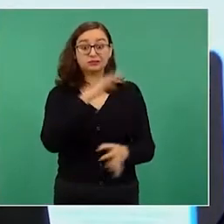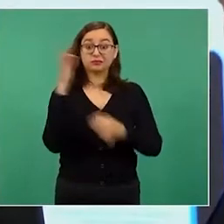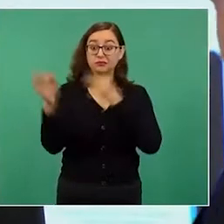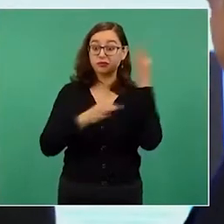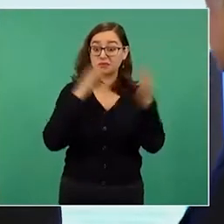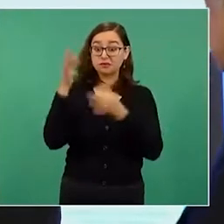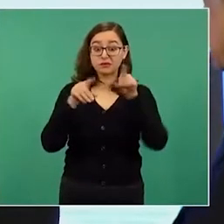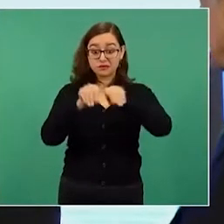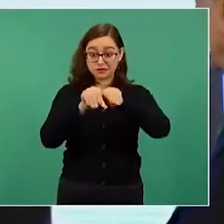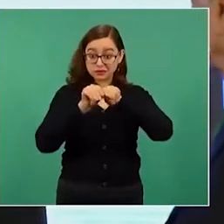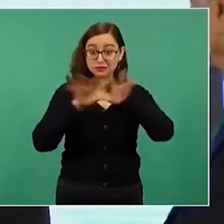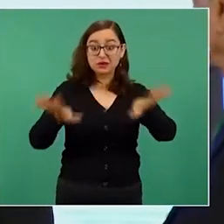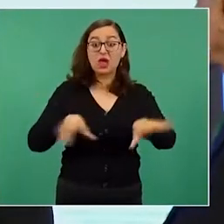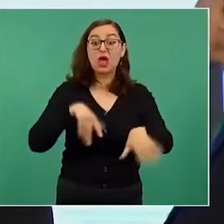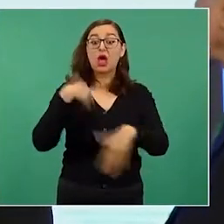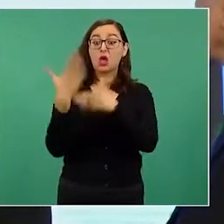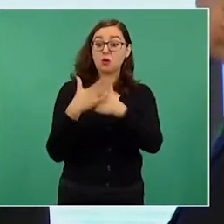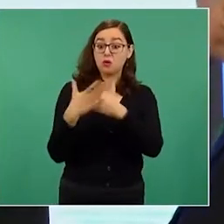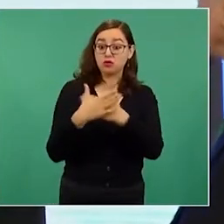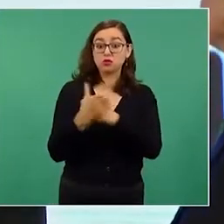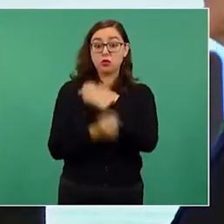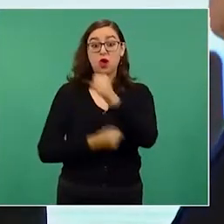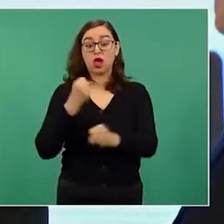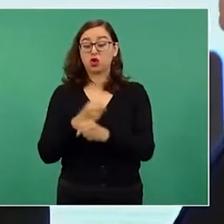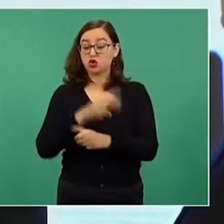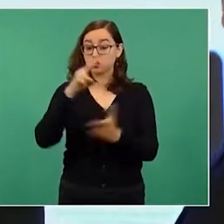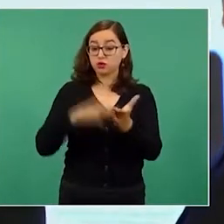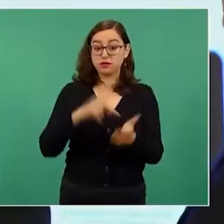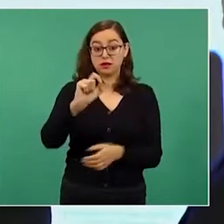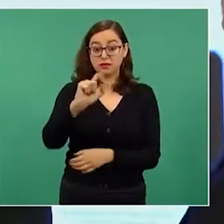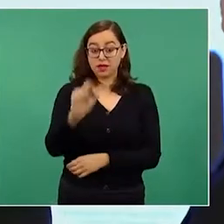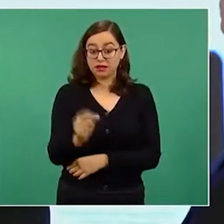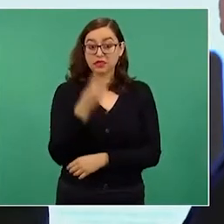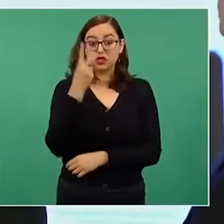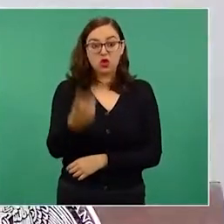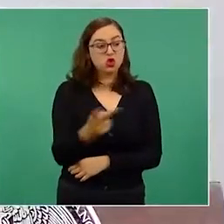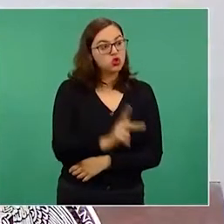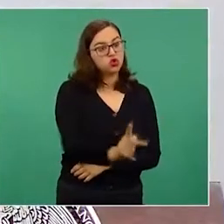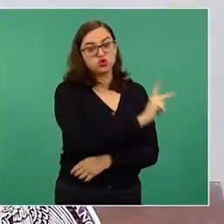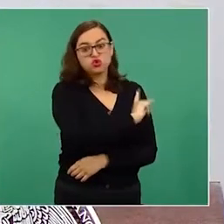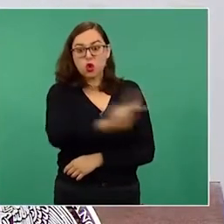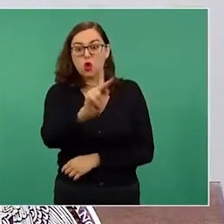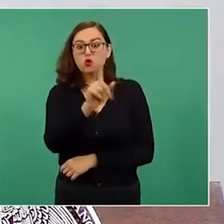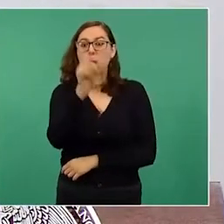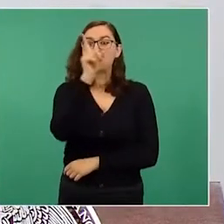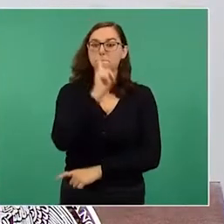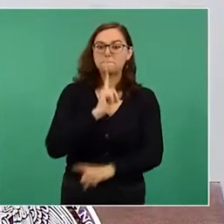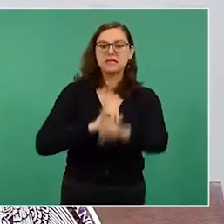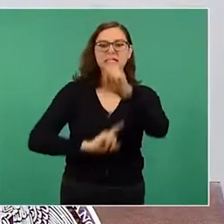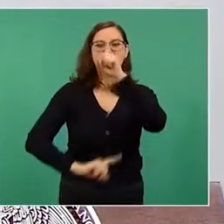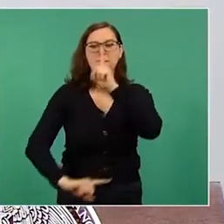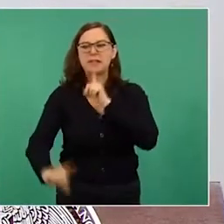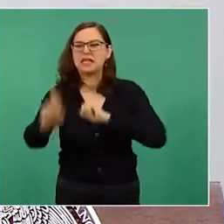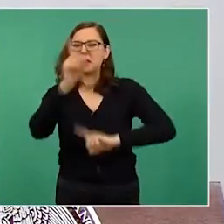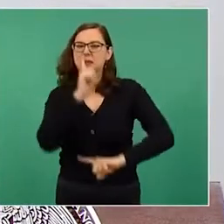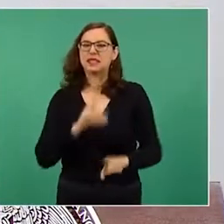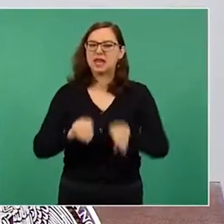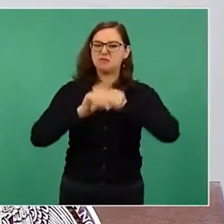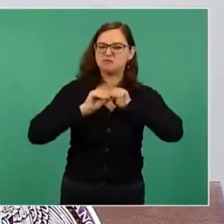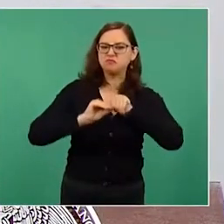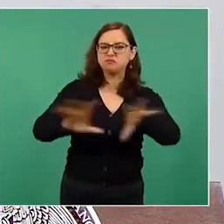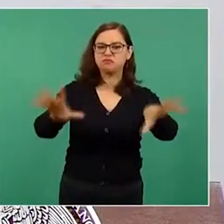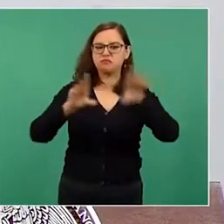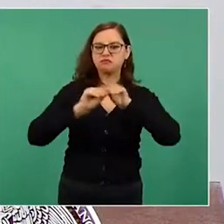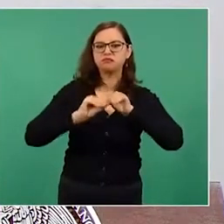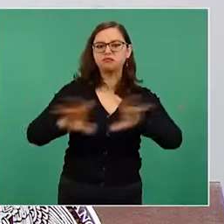paquete económico para 2022. En casi todos los medios se han publicado mentiras y distorsiones por medio de